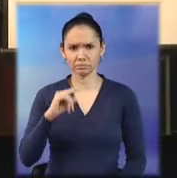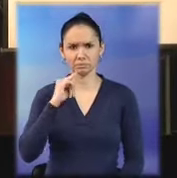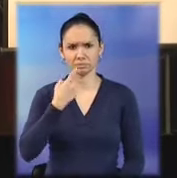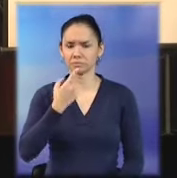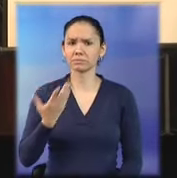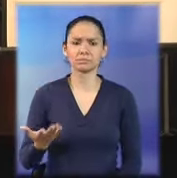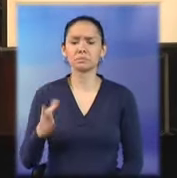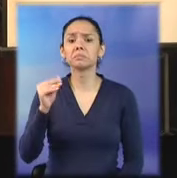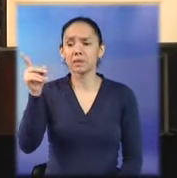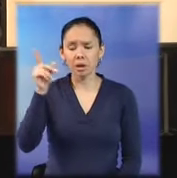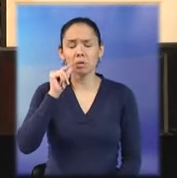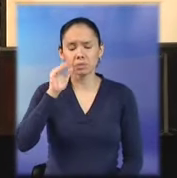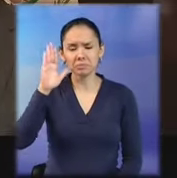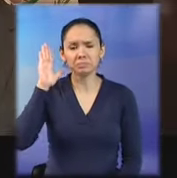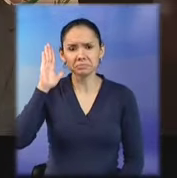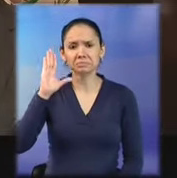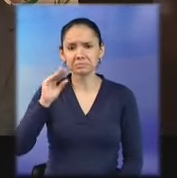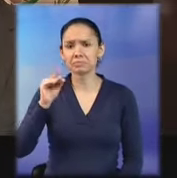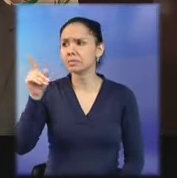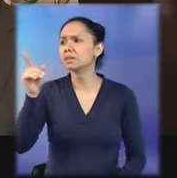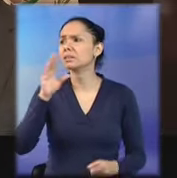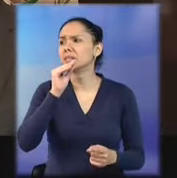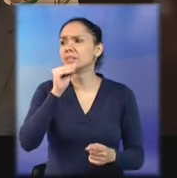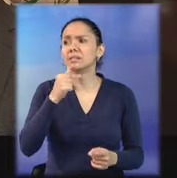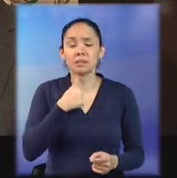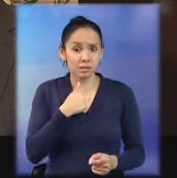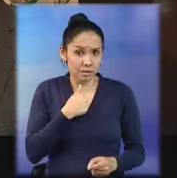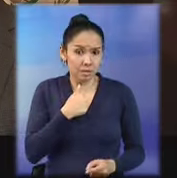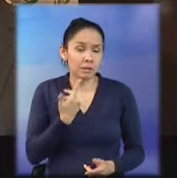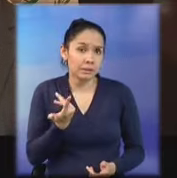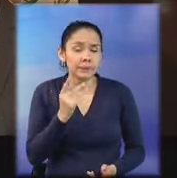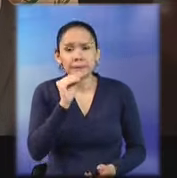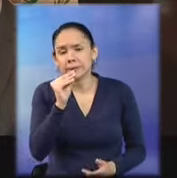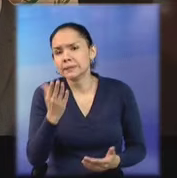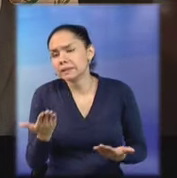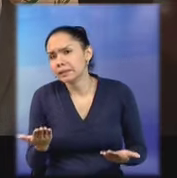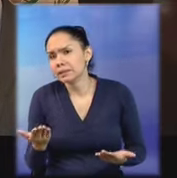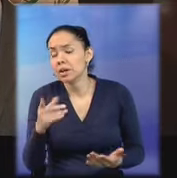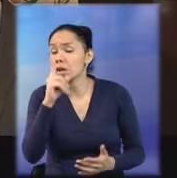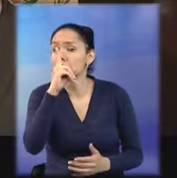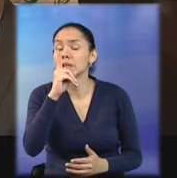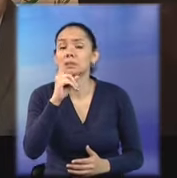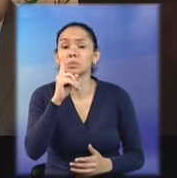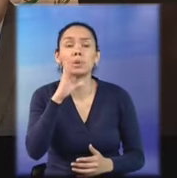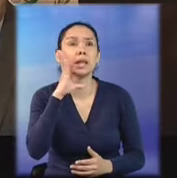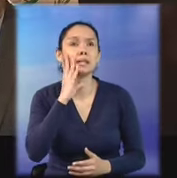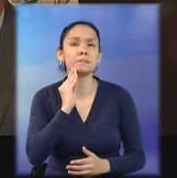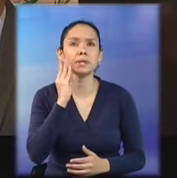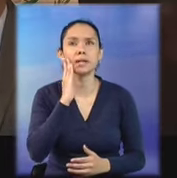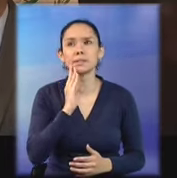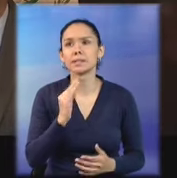Pedro Moadi aceptó que era inexperto. Mire, yo le diría que es una experiencia